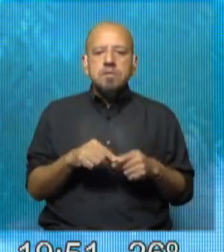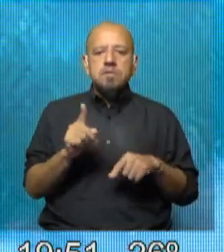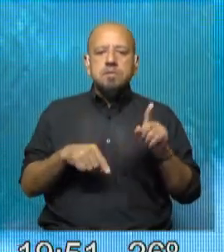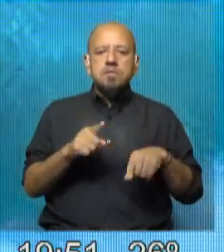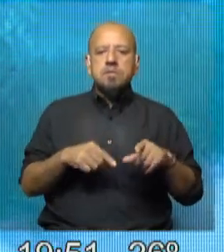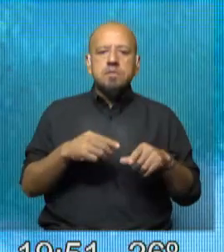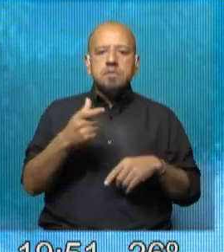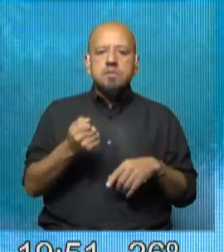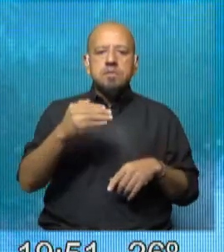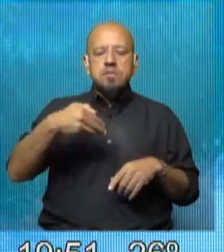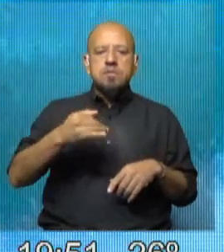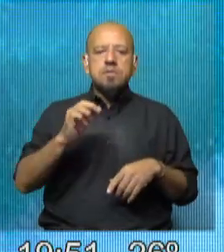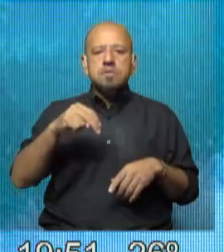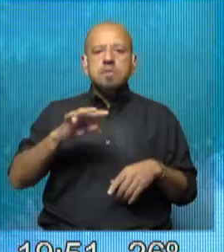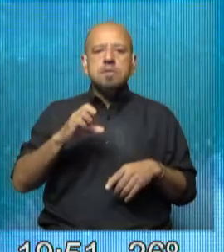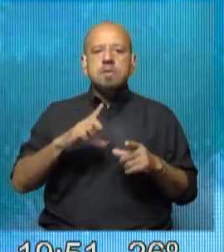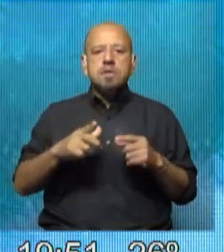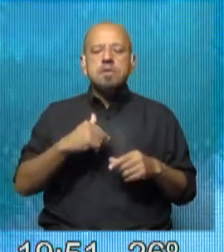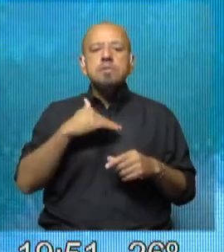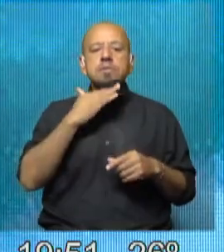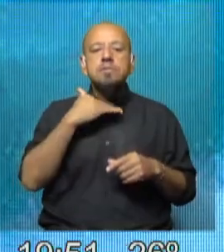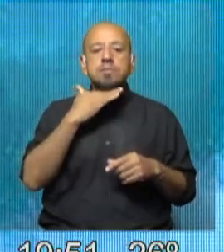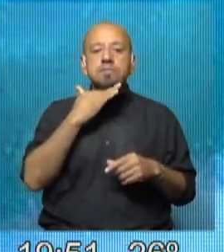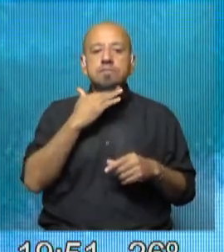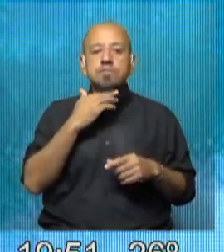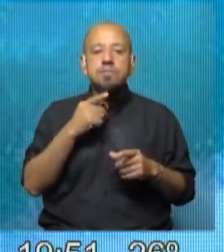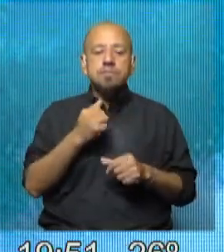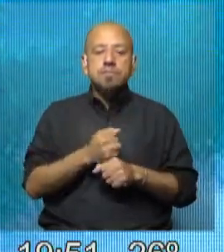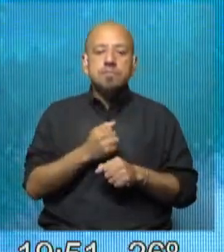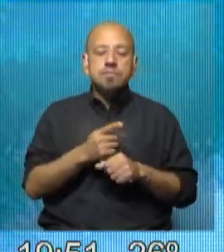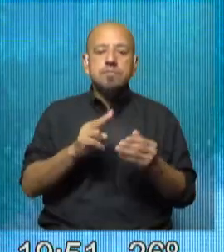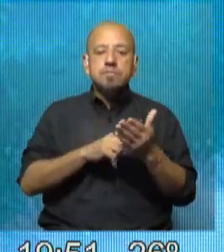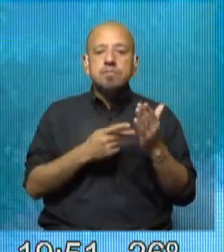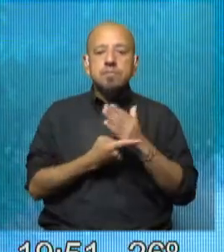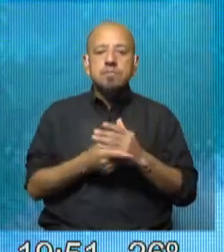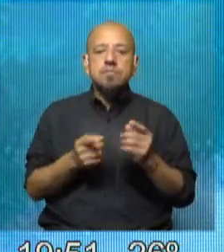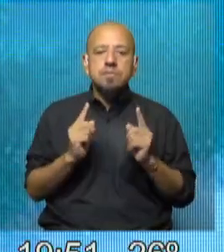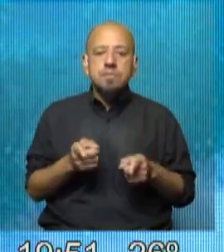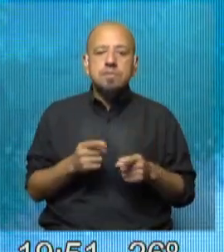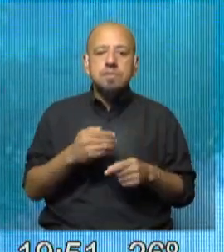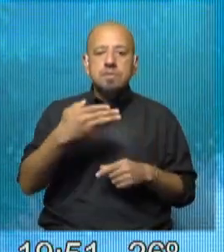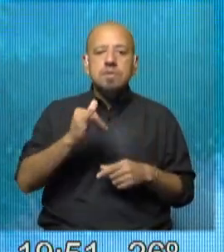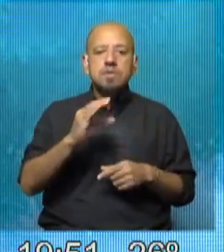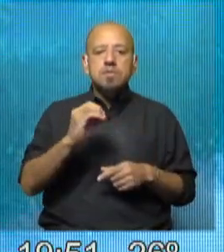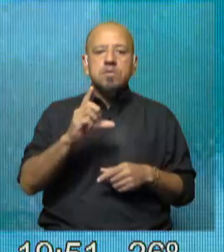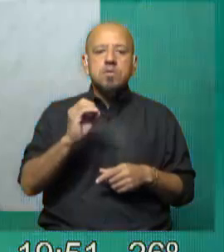ambiental en la Intendencia de Canelones, que ha trabajado en este proyecto y también es bióloga.